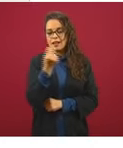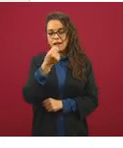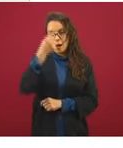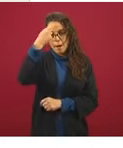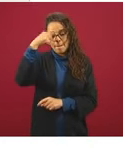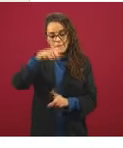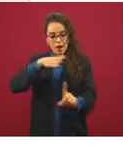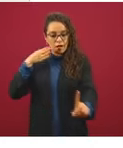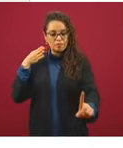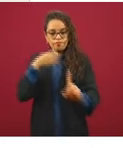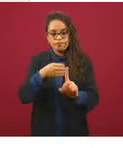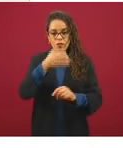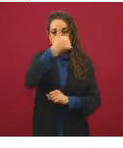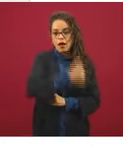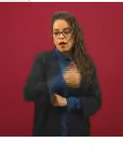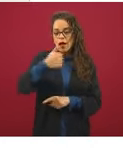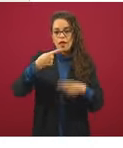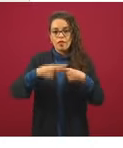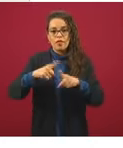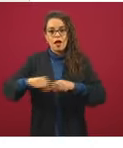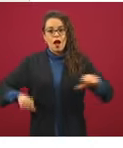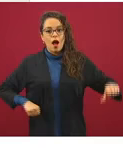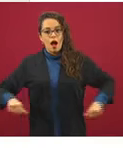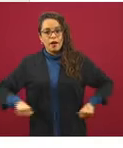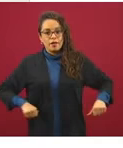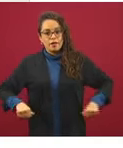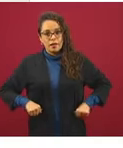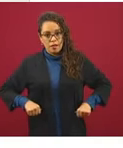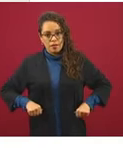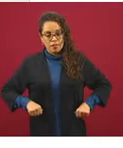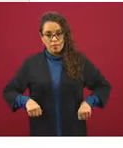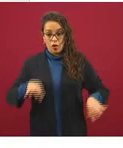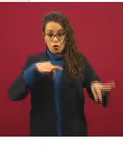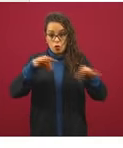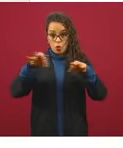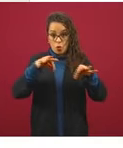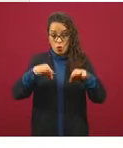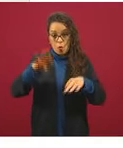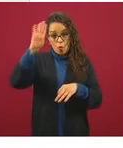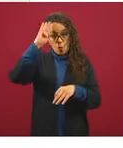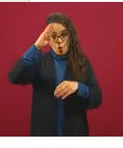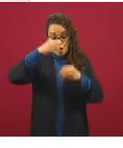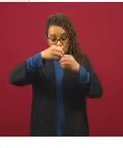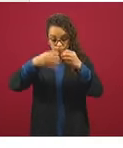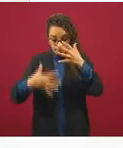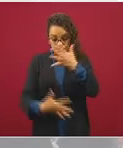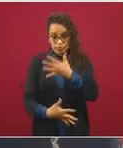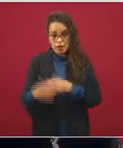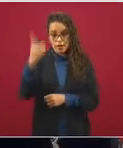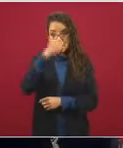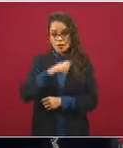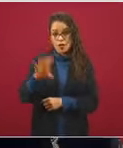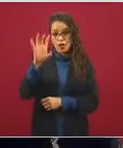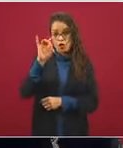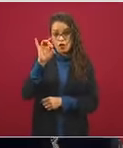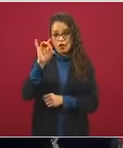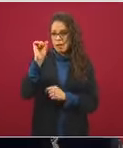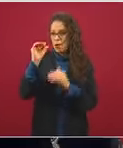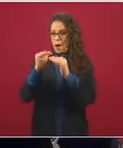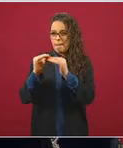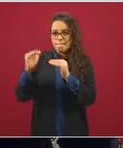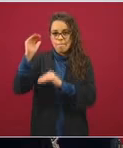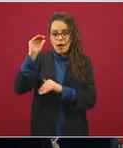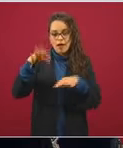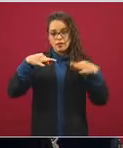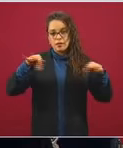actividades que resultó en un documento extenso de más de 130 cuartillas en donde detallamos cada